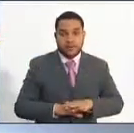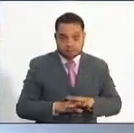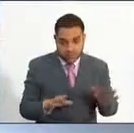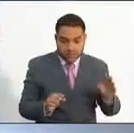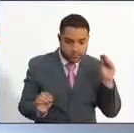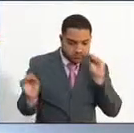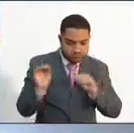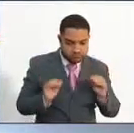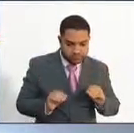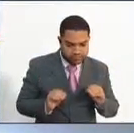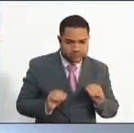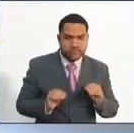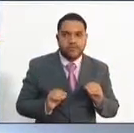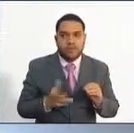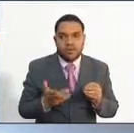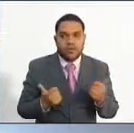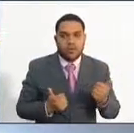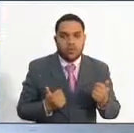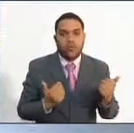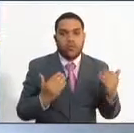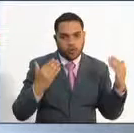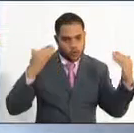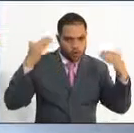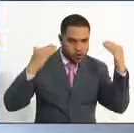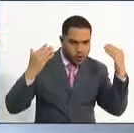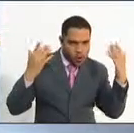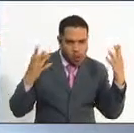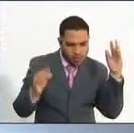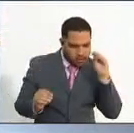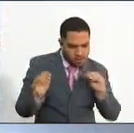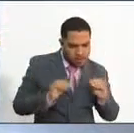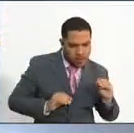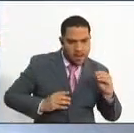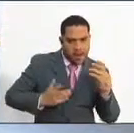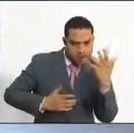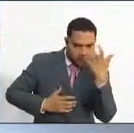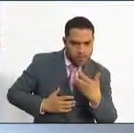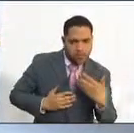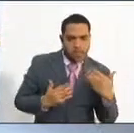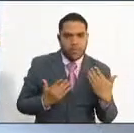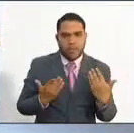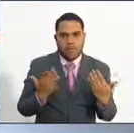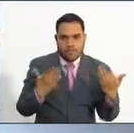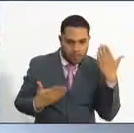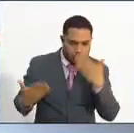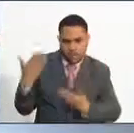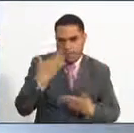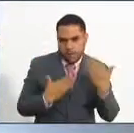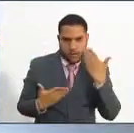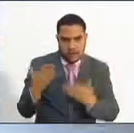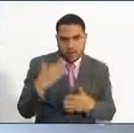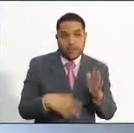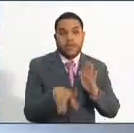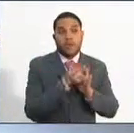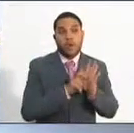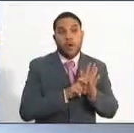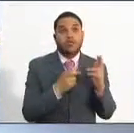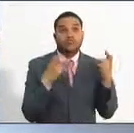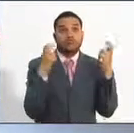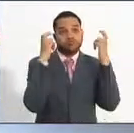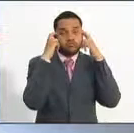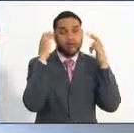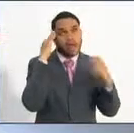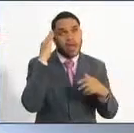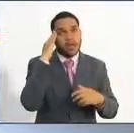construir las pruebas, pero obviamente hay que tener en cuenta que no solamente serían los aspectos teóricos de saber cognitivo,